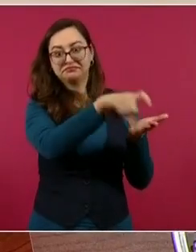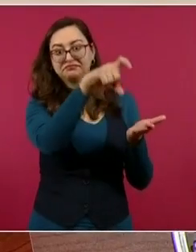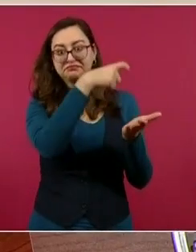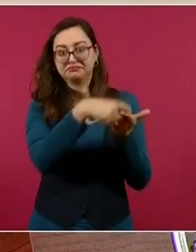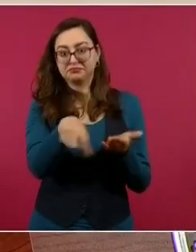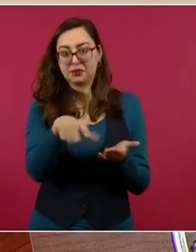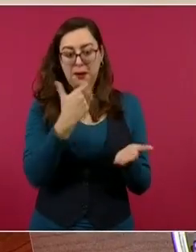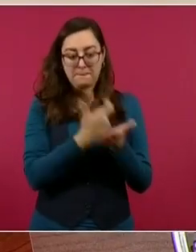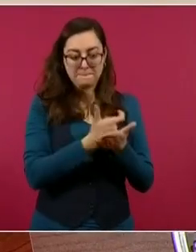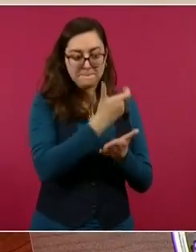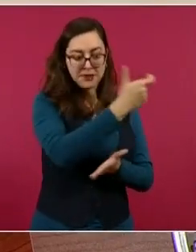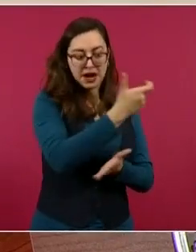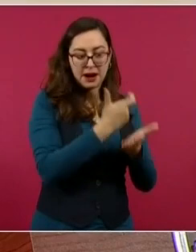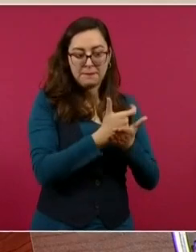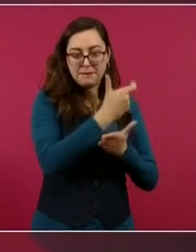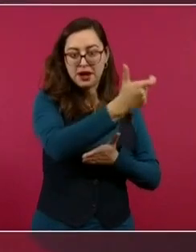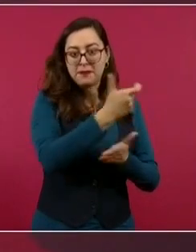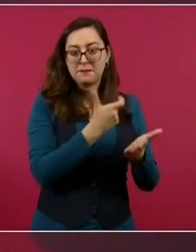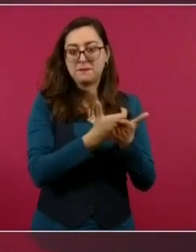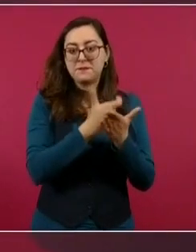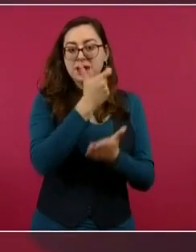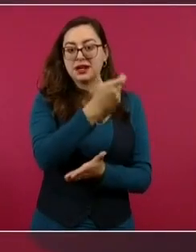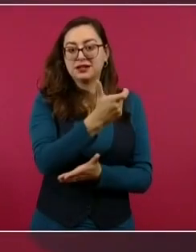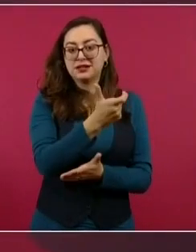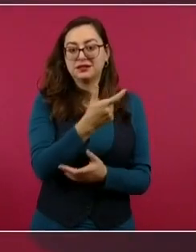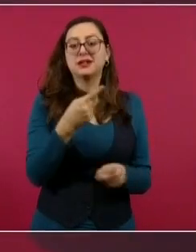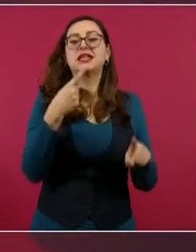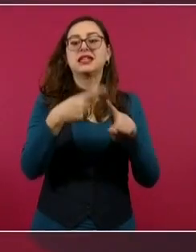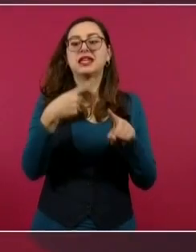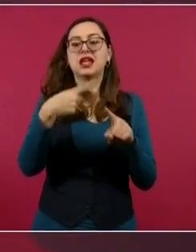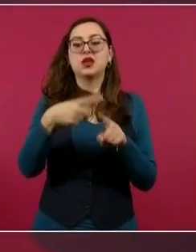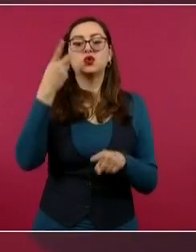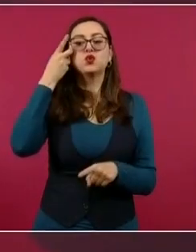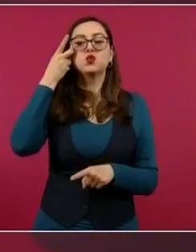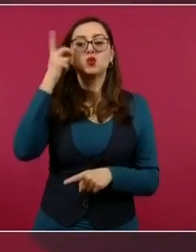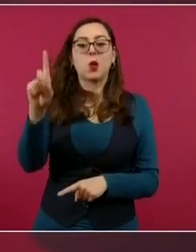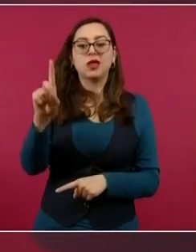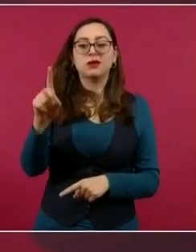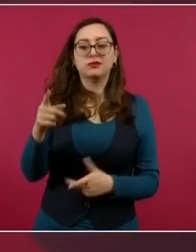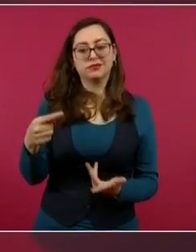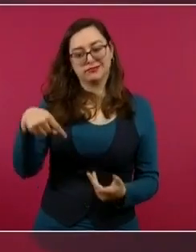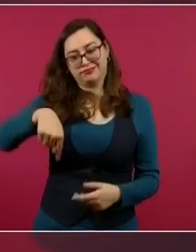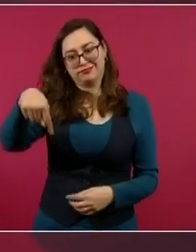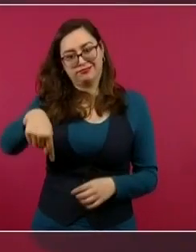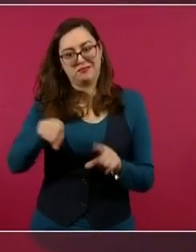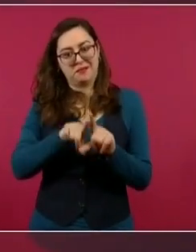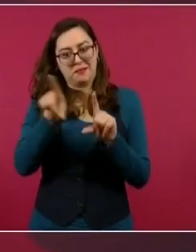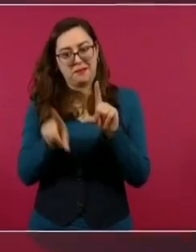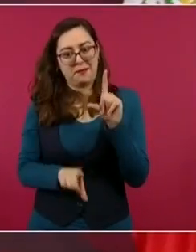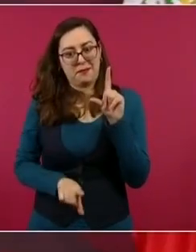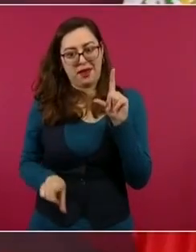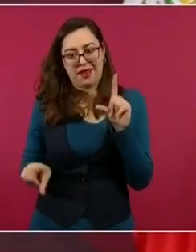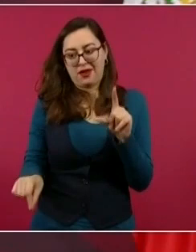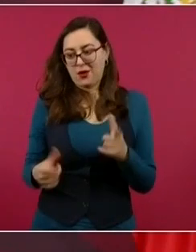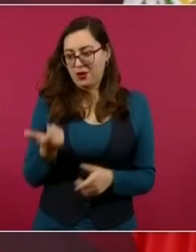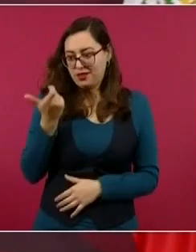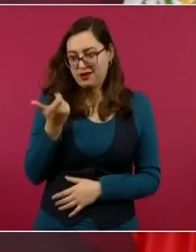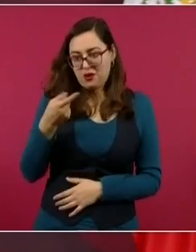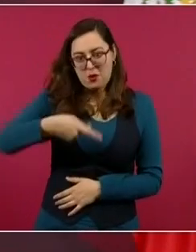que se envió de México, de empresas